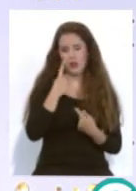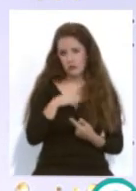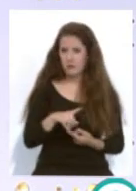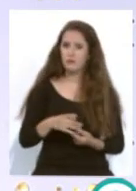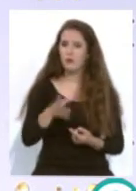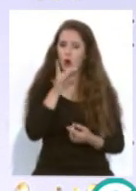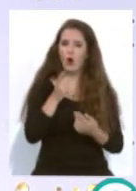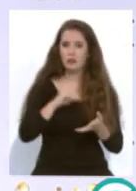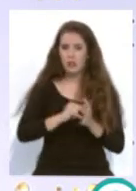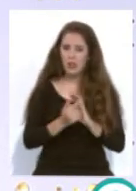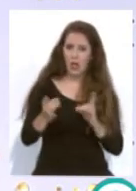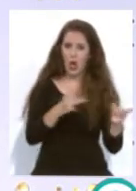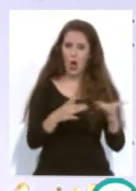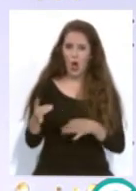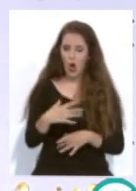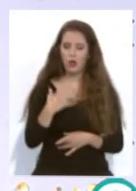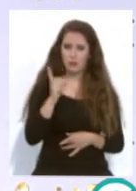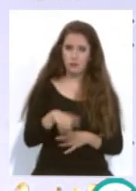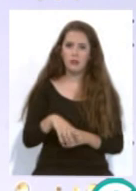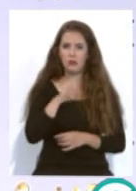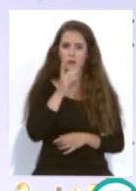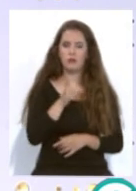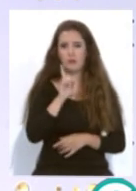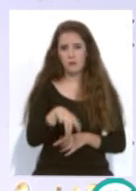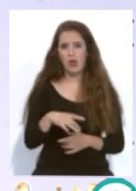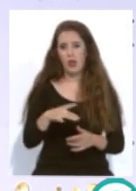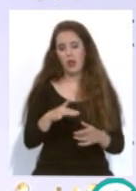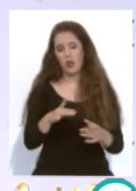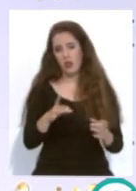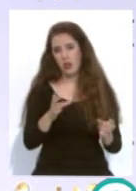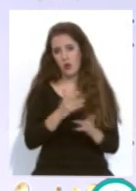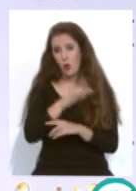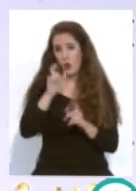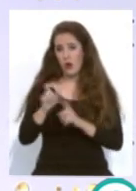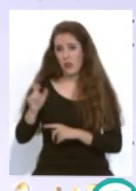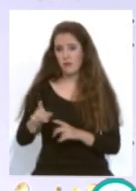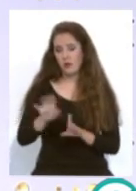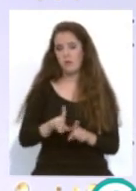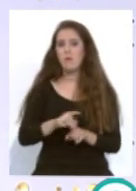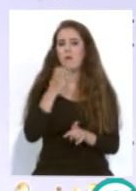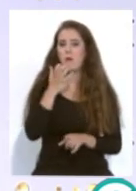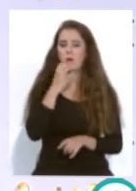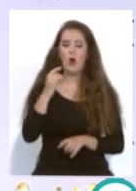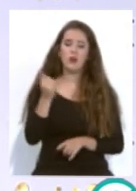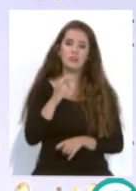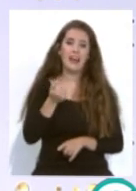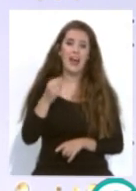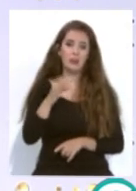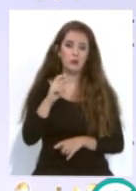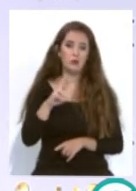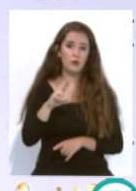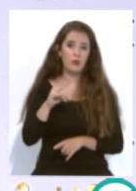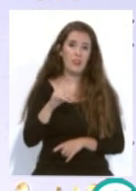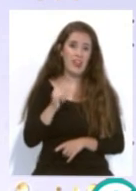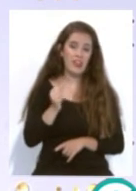técnica es muy descarado y a todo eso unimos yo que sé jugadores de la jerarquía atrás como Saturday en el centro de campo también tenemos